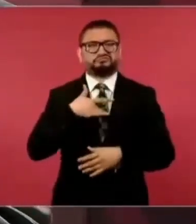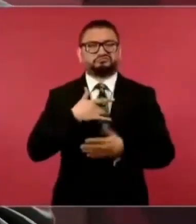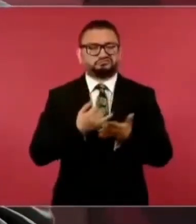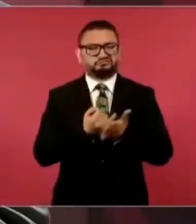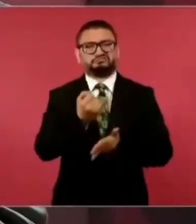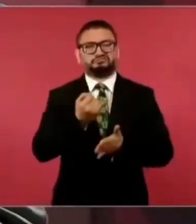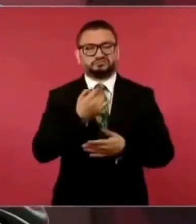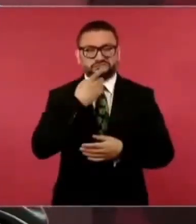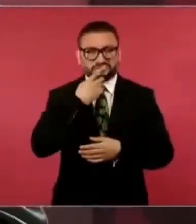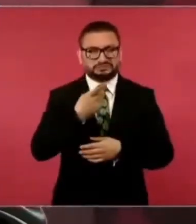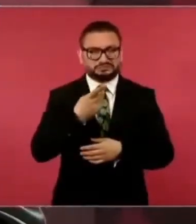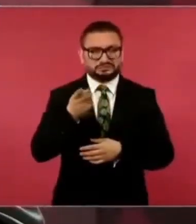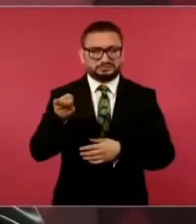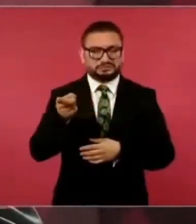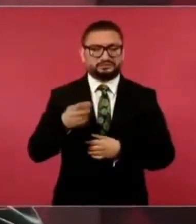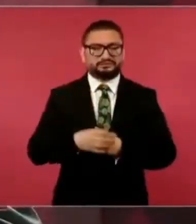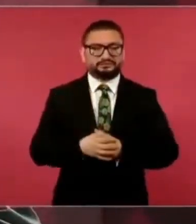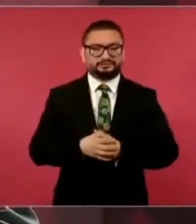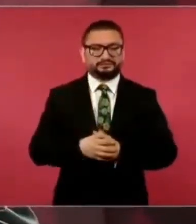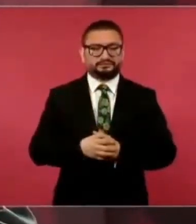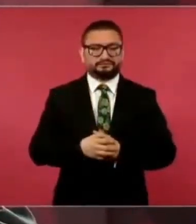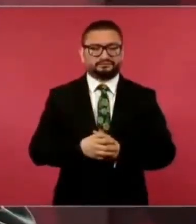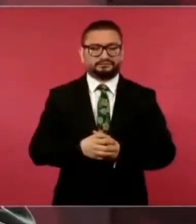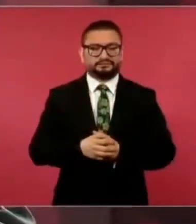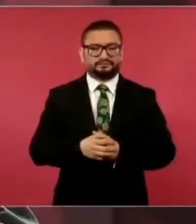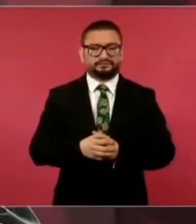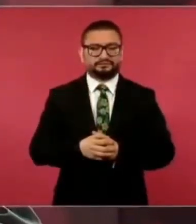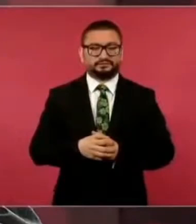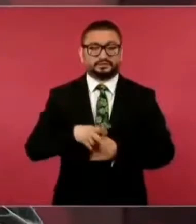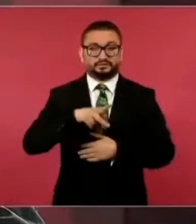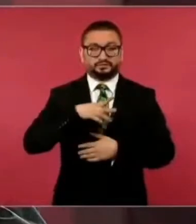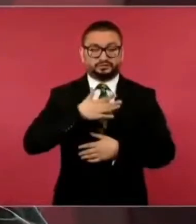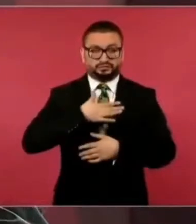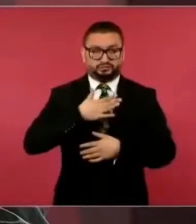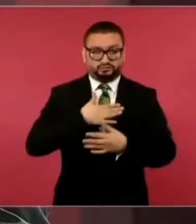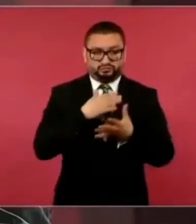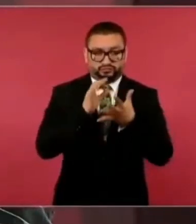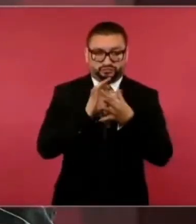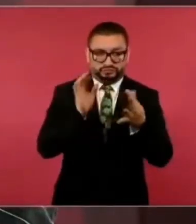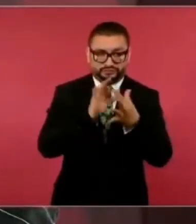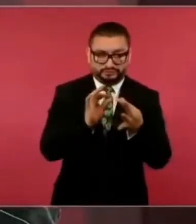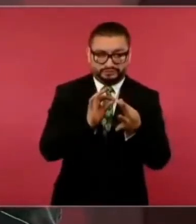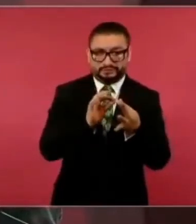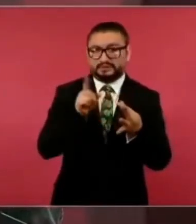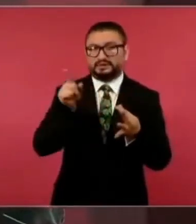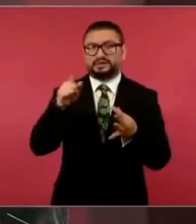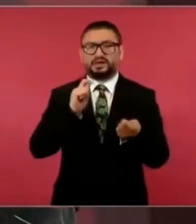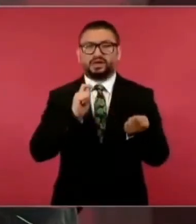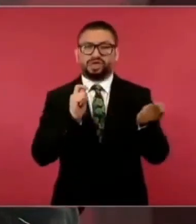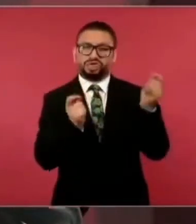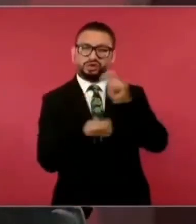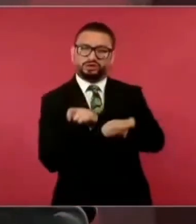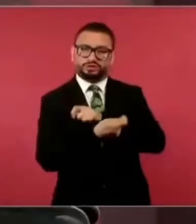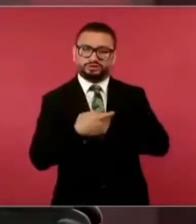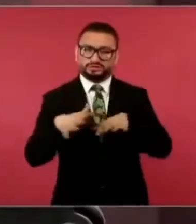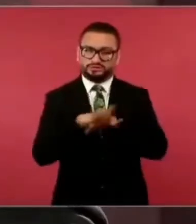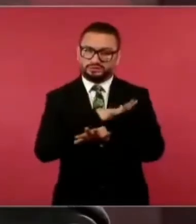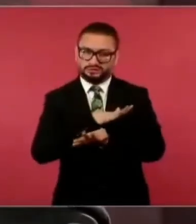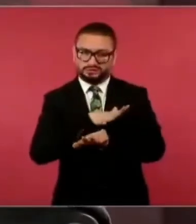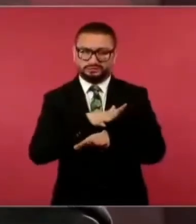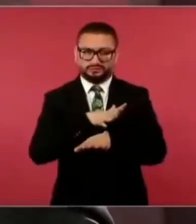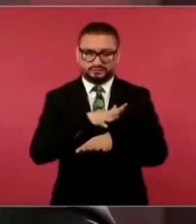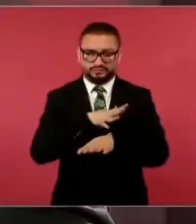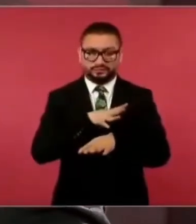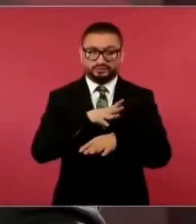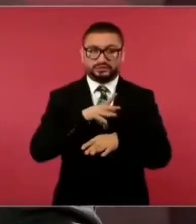cambiar mis palabras, incluso hasta la